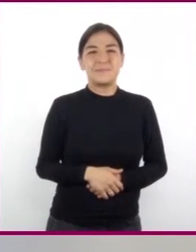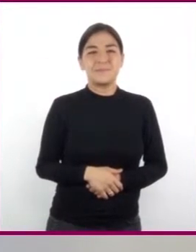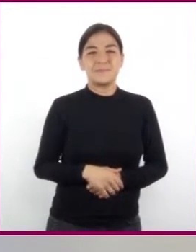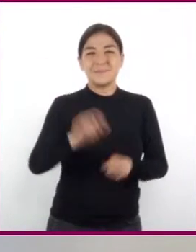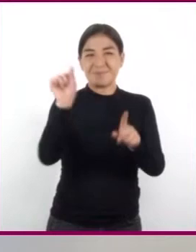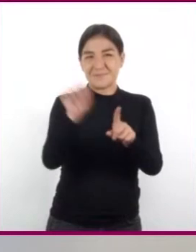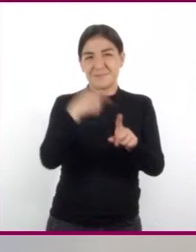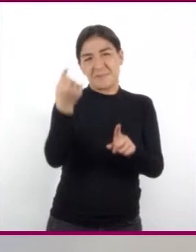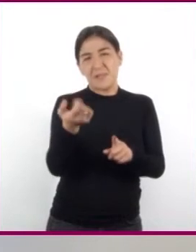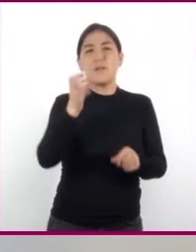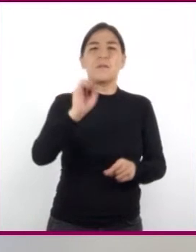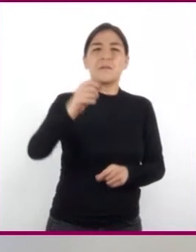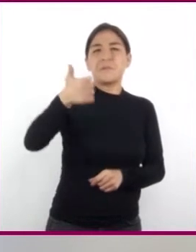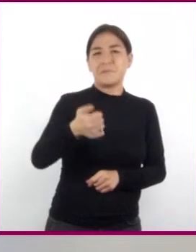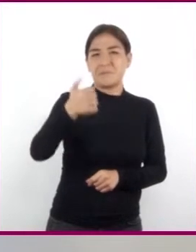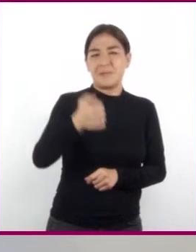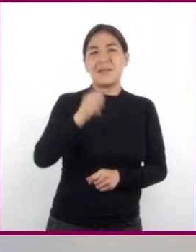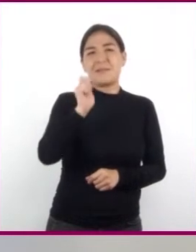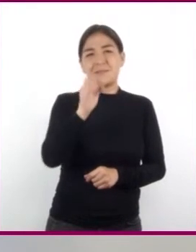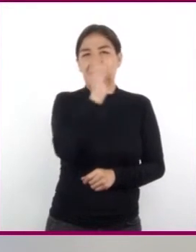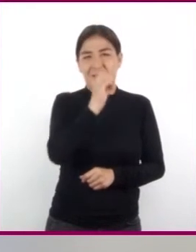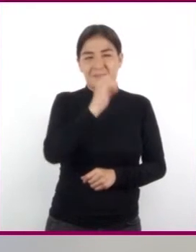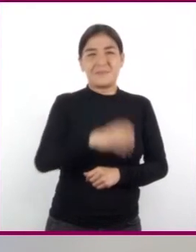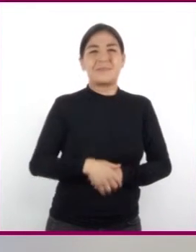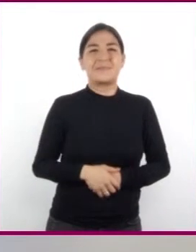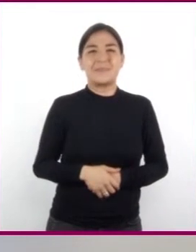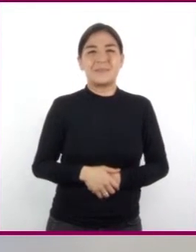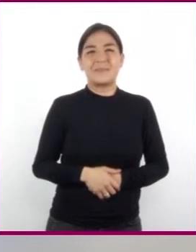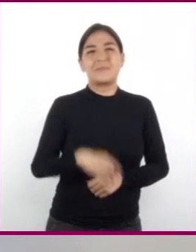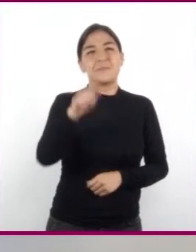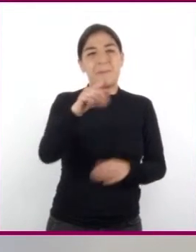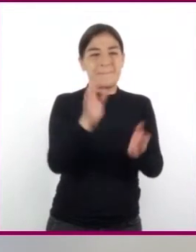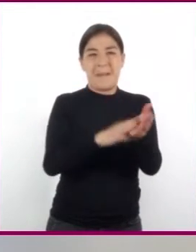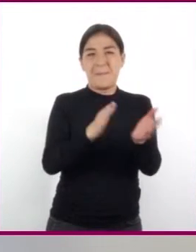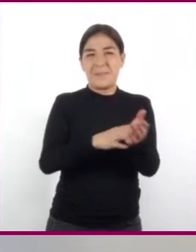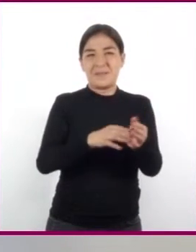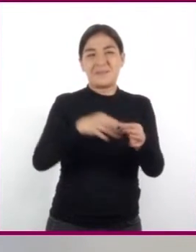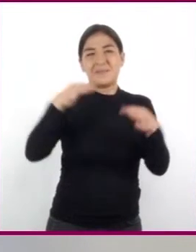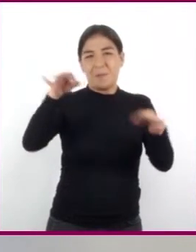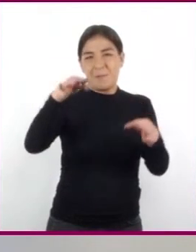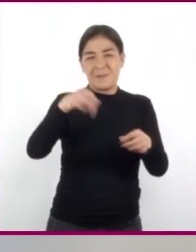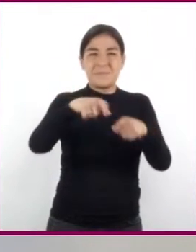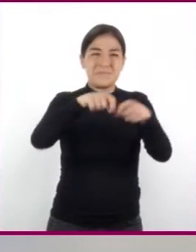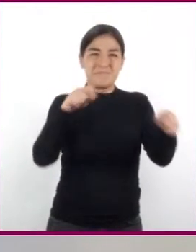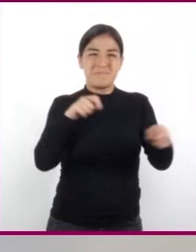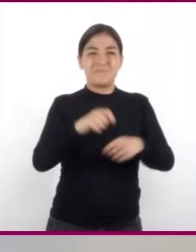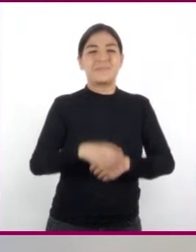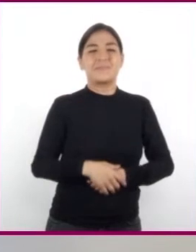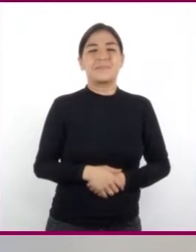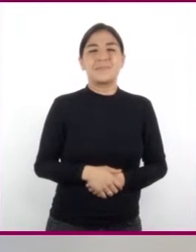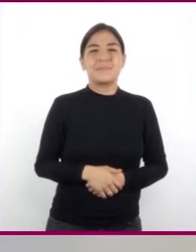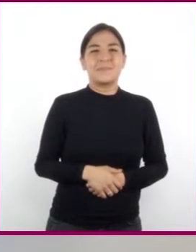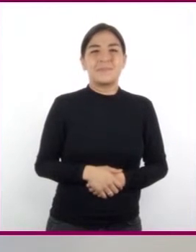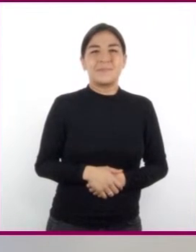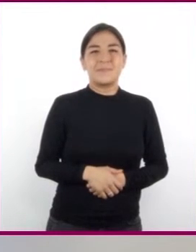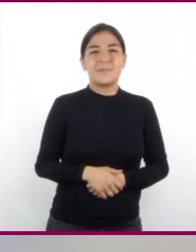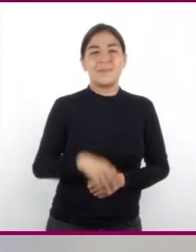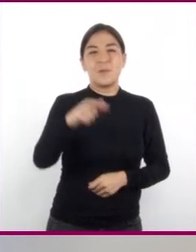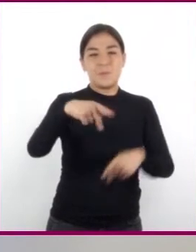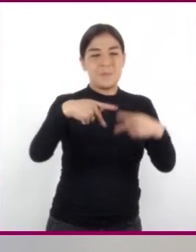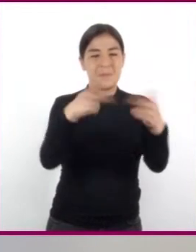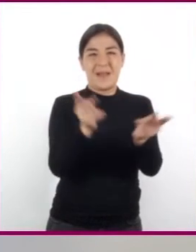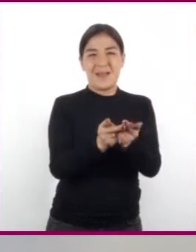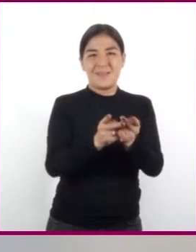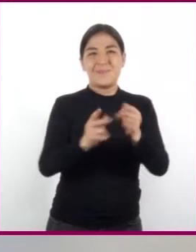cerillos o encendedor, un trozo de papel, un plato de vidrio.